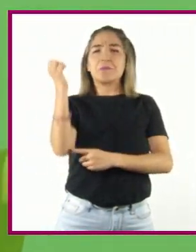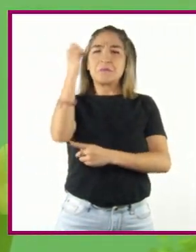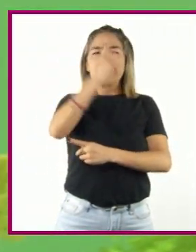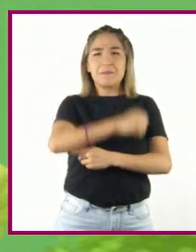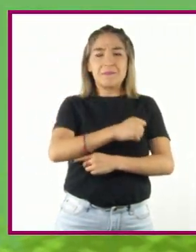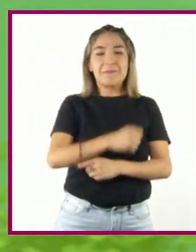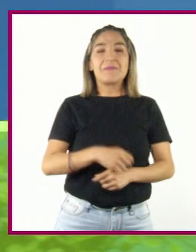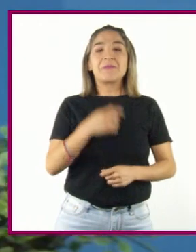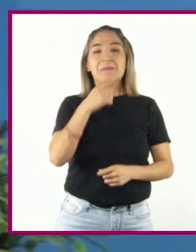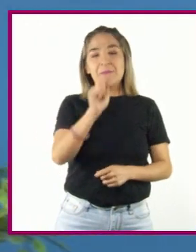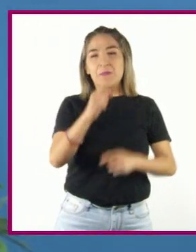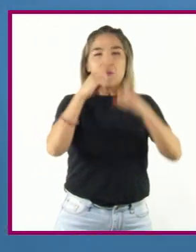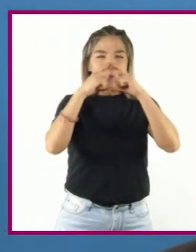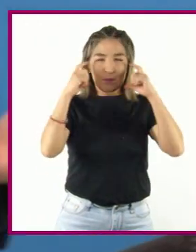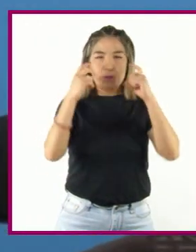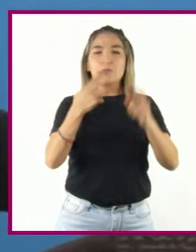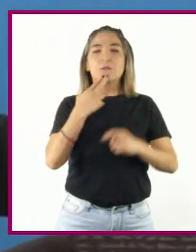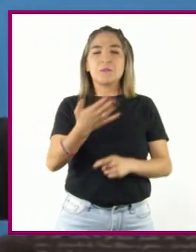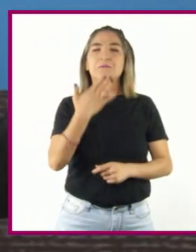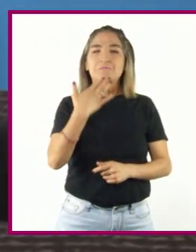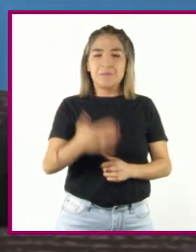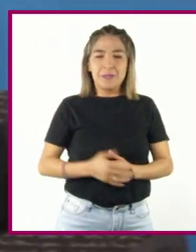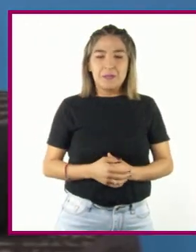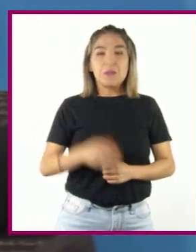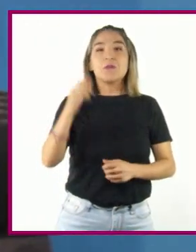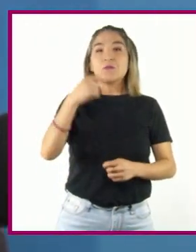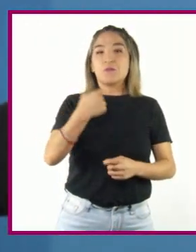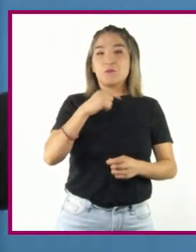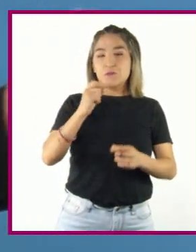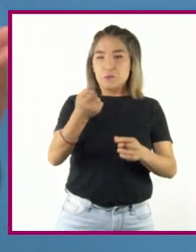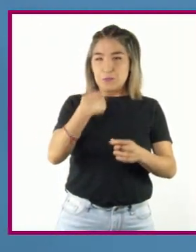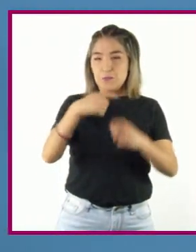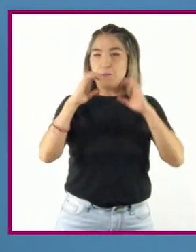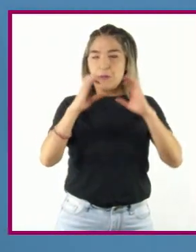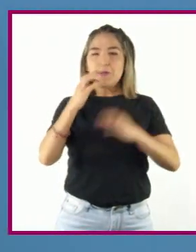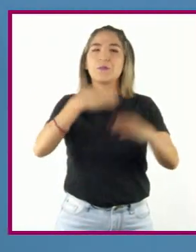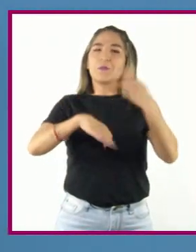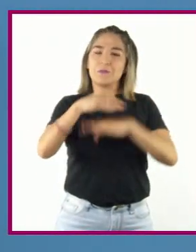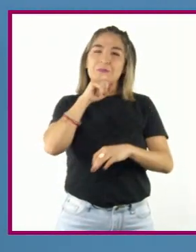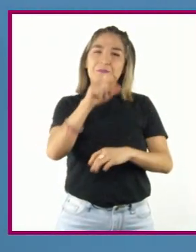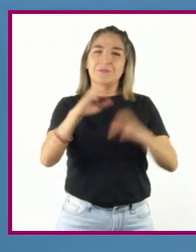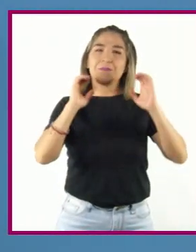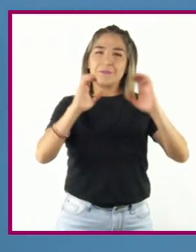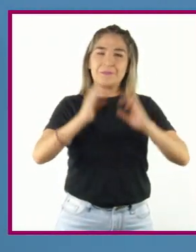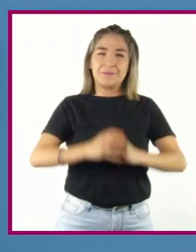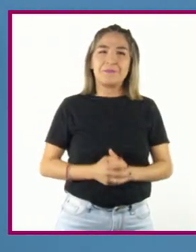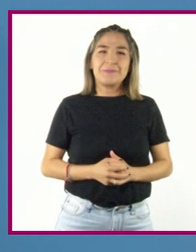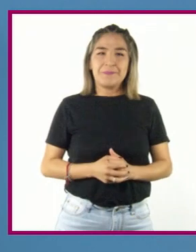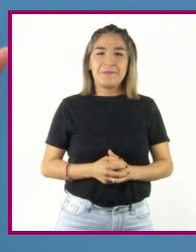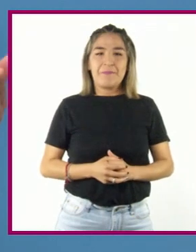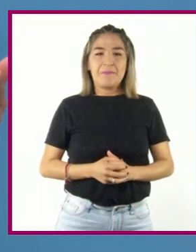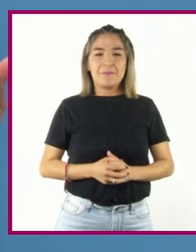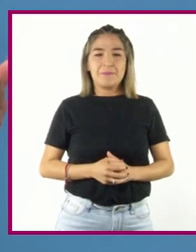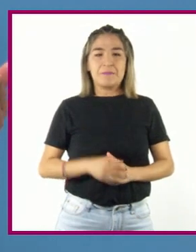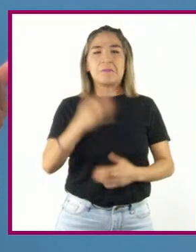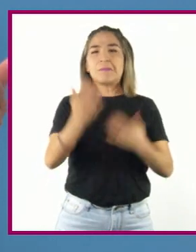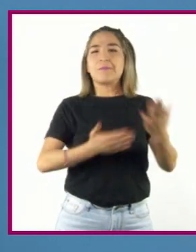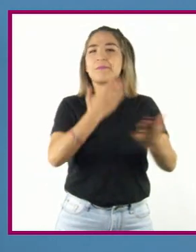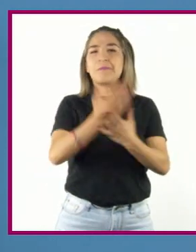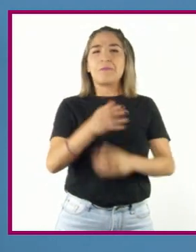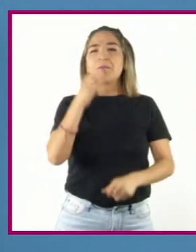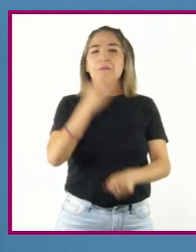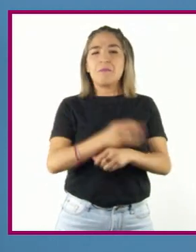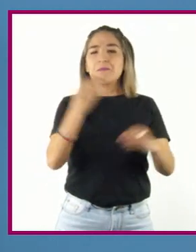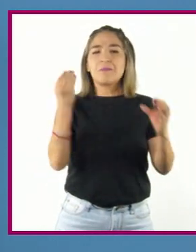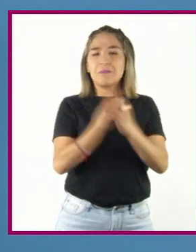usar el cubrebocas de manera correcta. Al cuidarnos nosotros mismos, cuidamos a los demás. El propósito de la